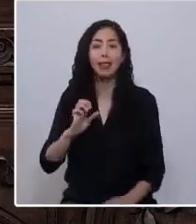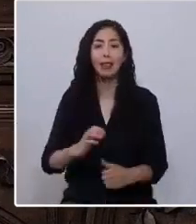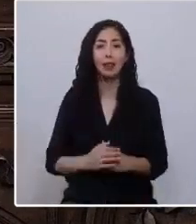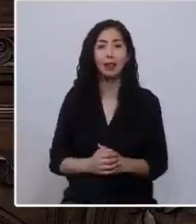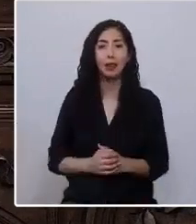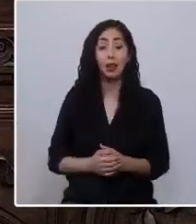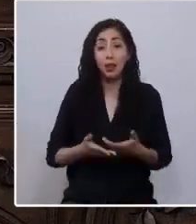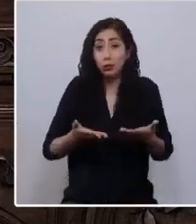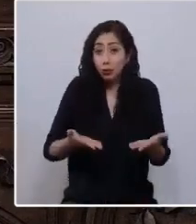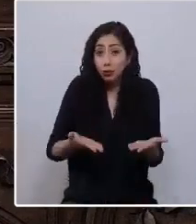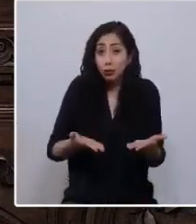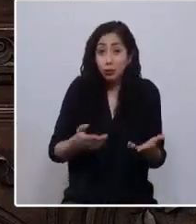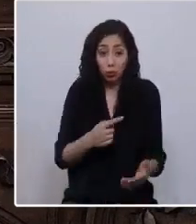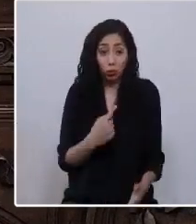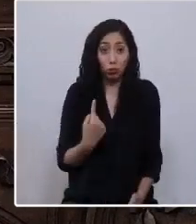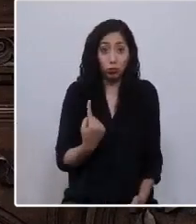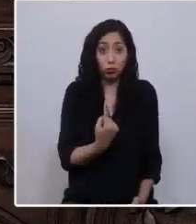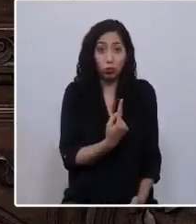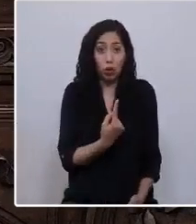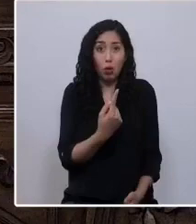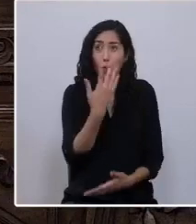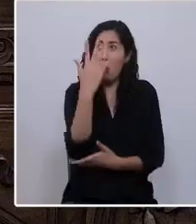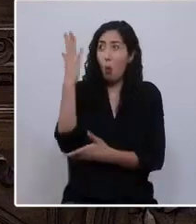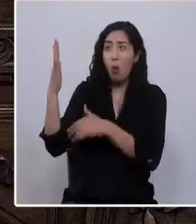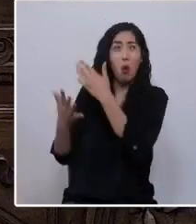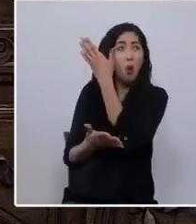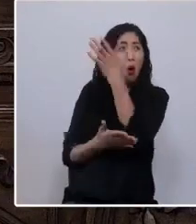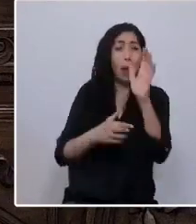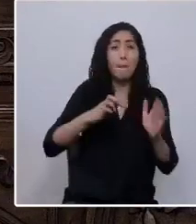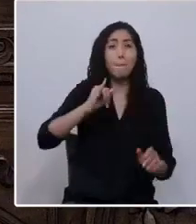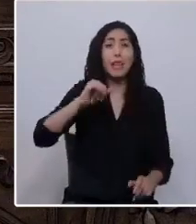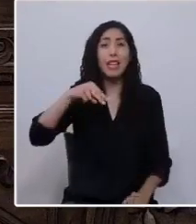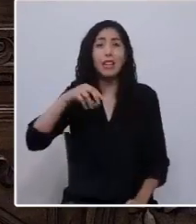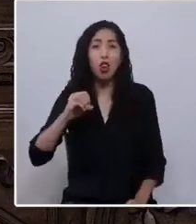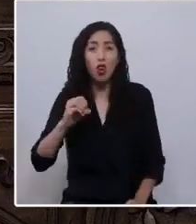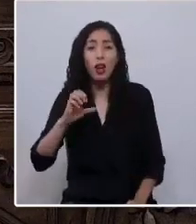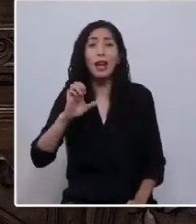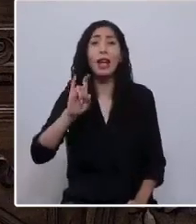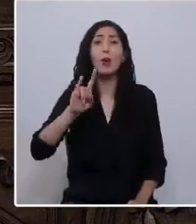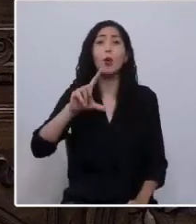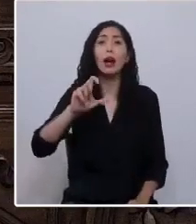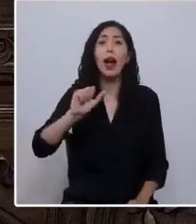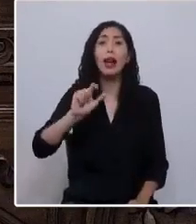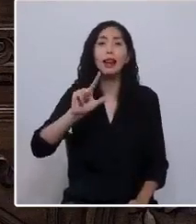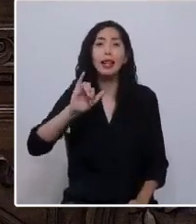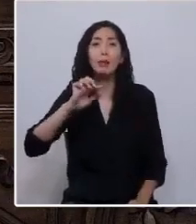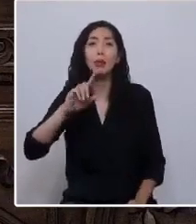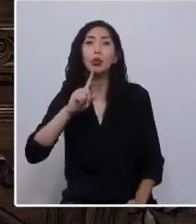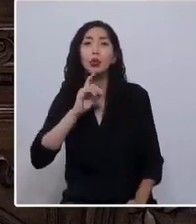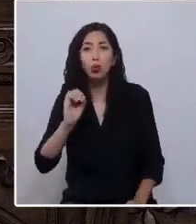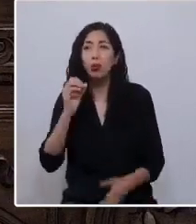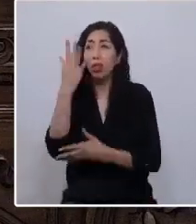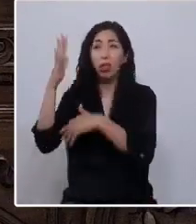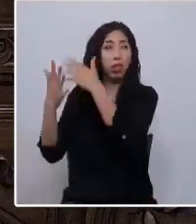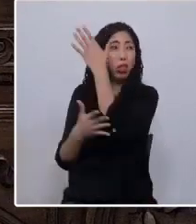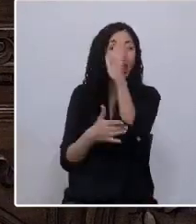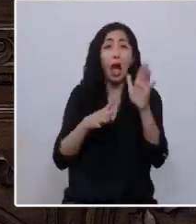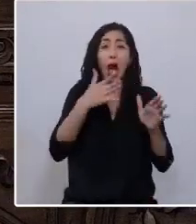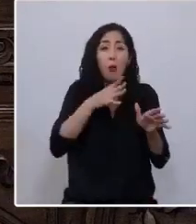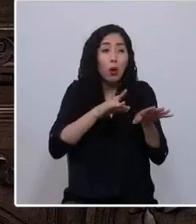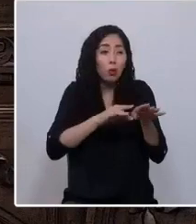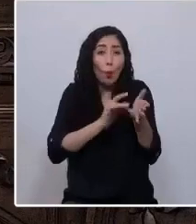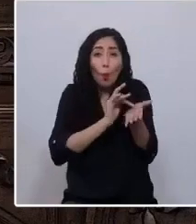Entonces, fuimos rodeados de plantaciones de pino y eucalipus. Secaron nuestras napas de agua. No es cierto que el